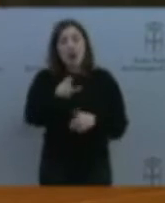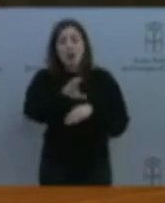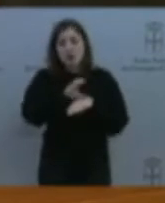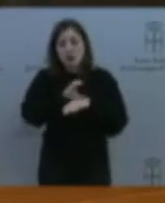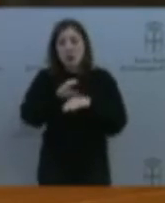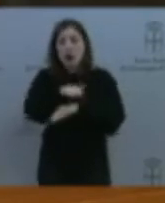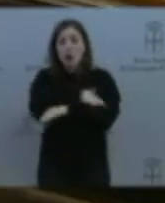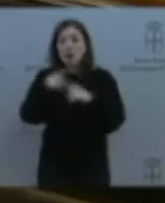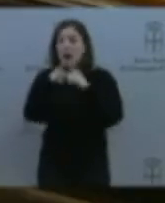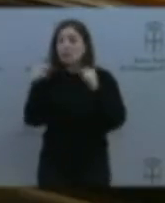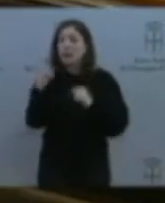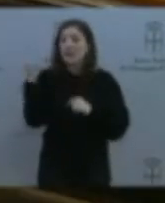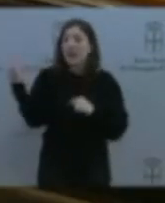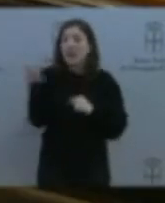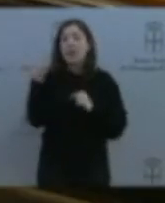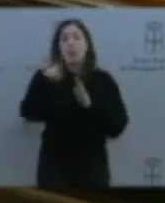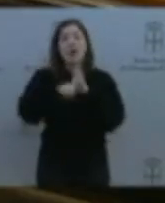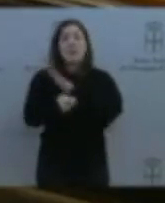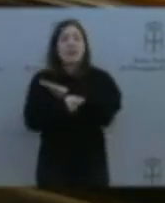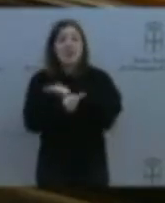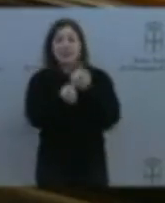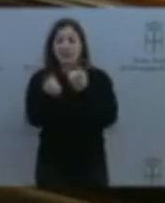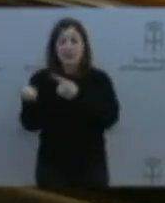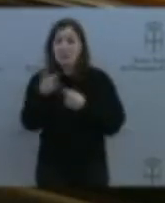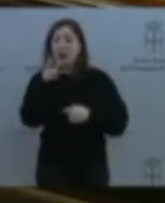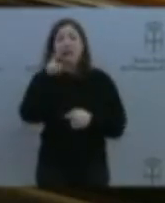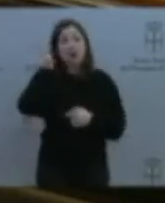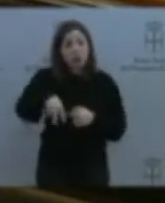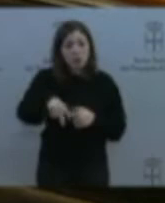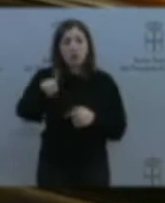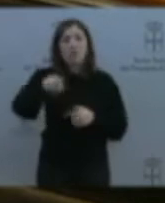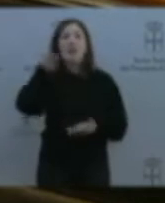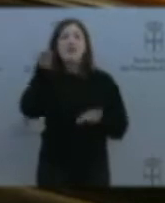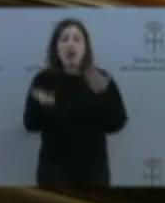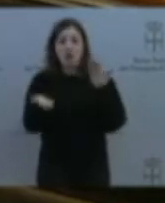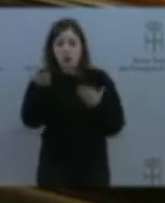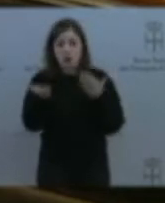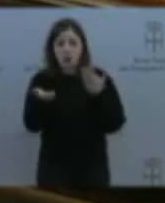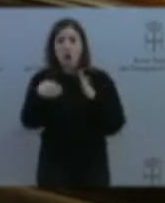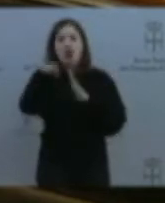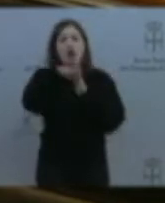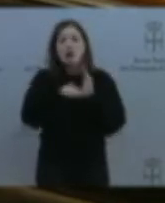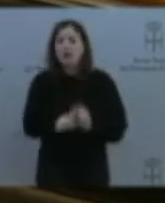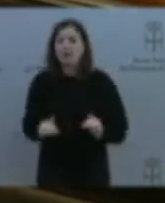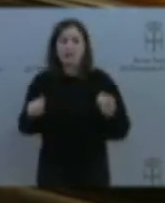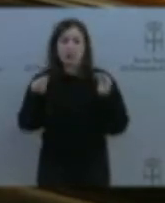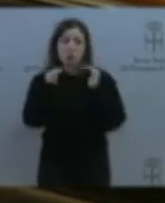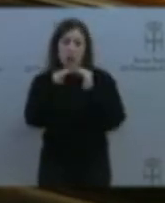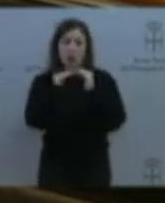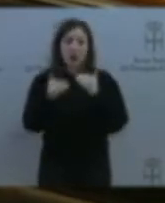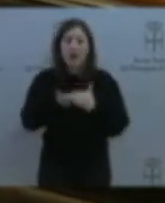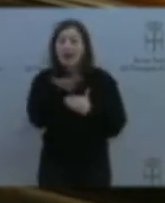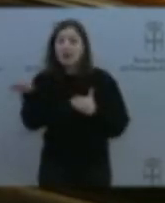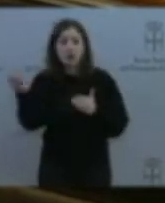necesarias para el reconocimiento y valoración, en condiciones de igualdad con las demás lingües, de los títulos de lingüe asturiana